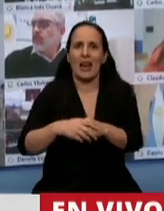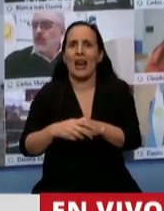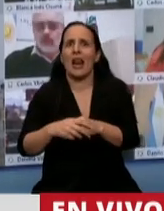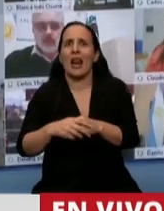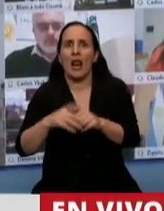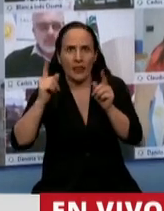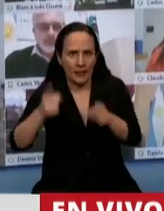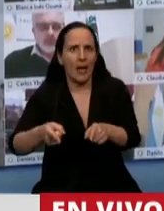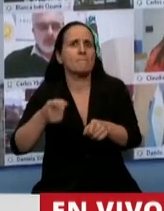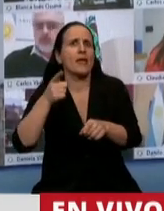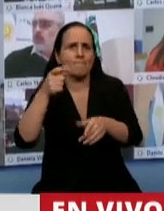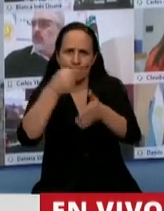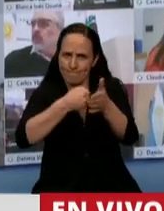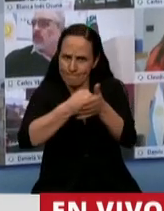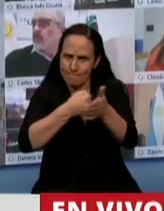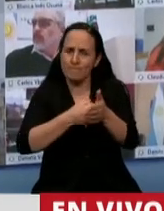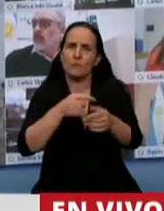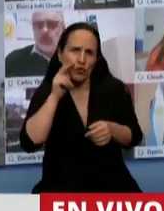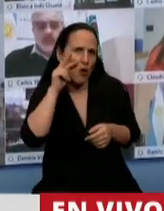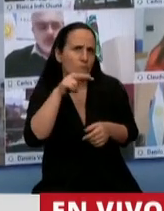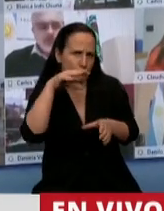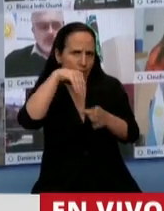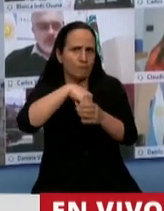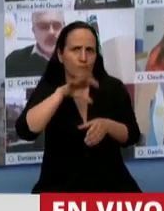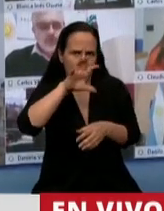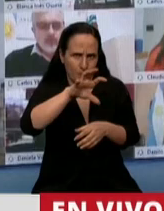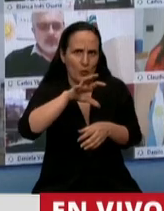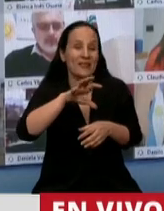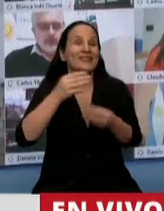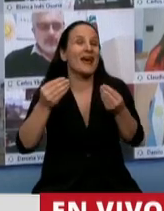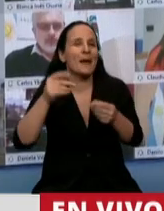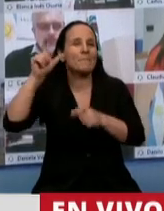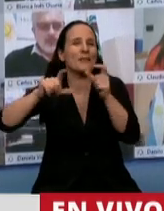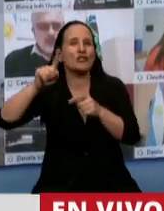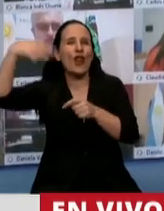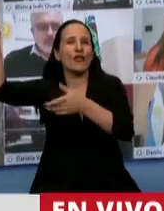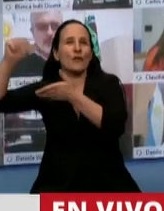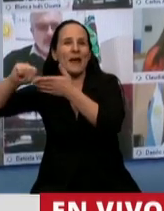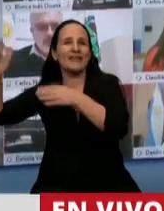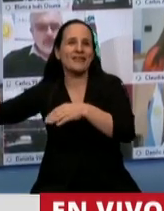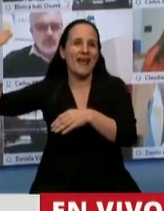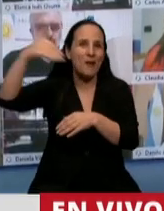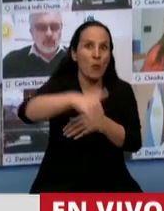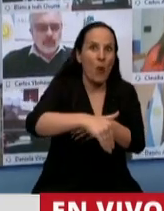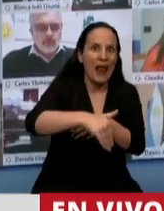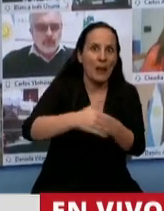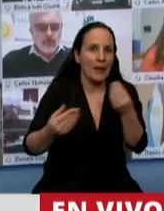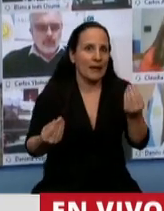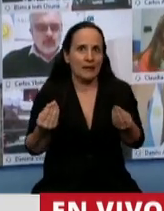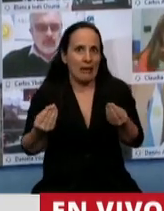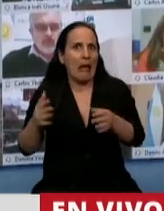línea de batallas recibiendo, y lo vi de cerca en mi provincia, a los repatriados, que lamentablemente muchos de ellos llegaban a nuestro país